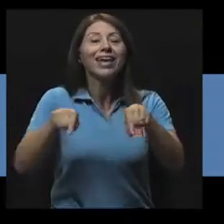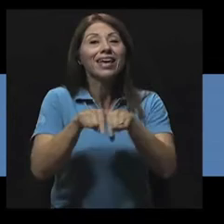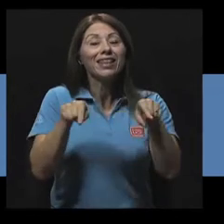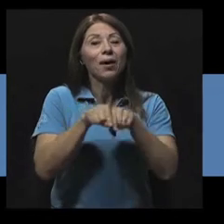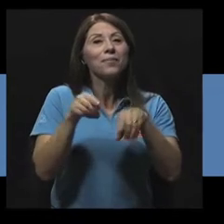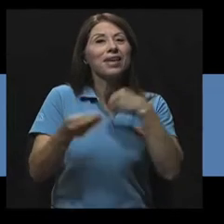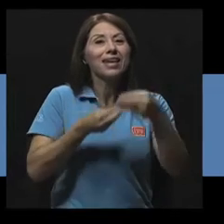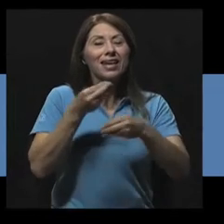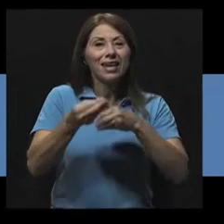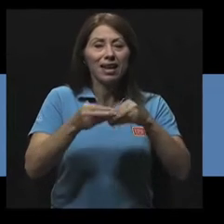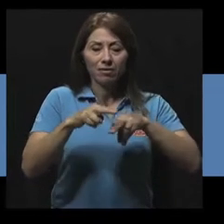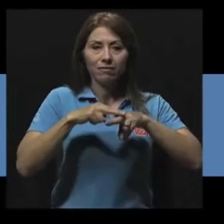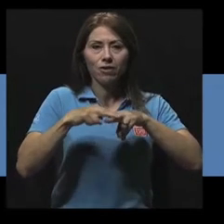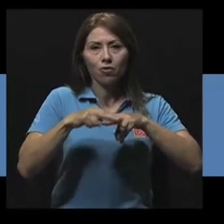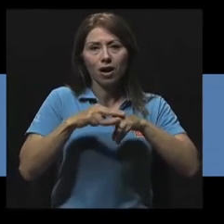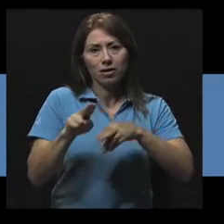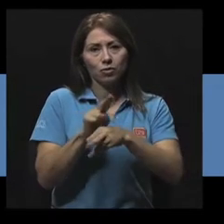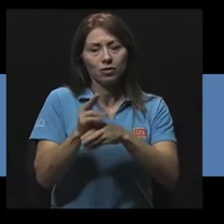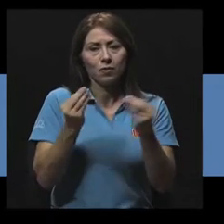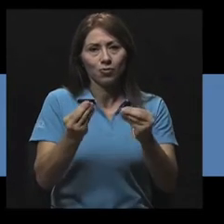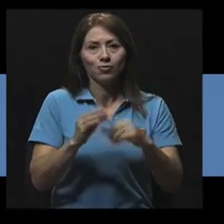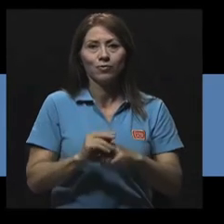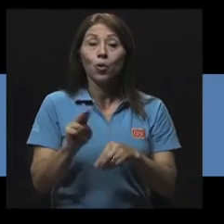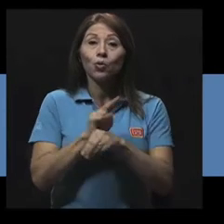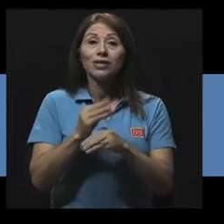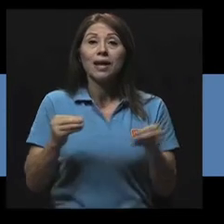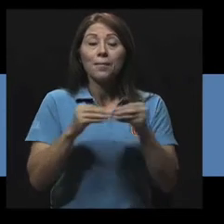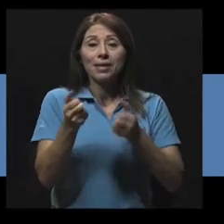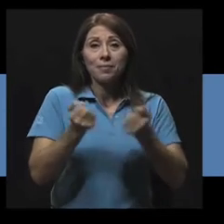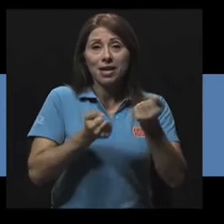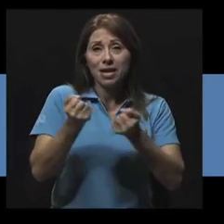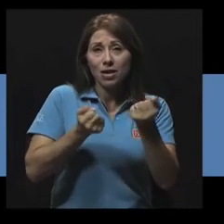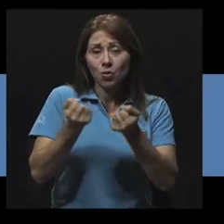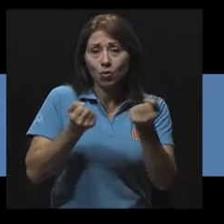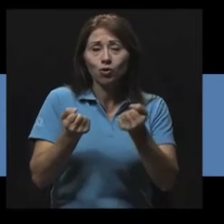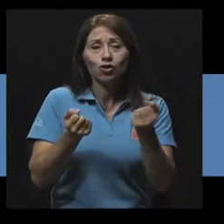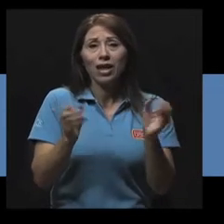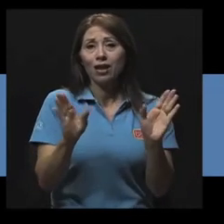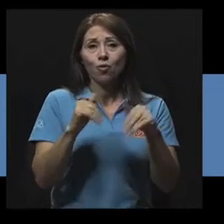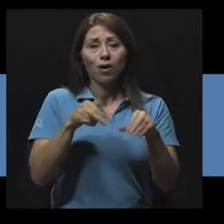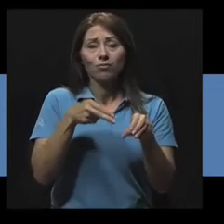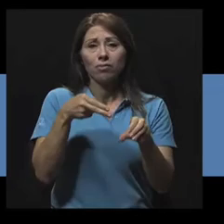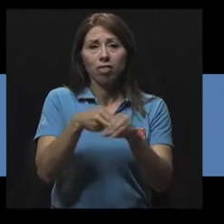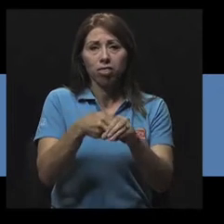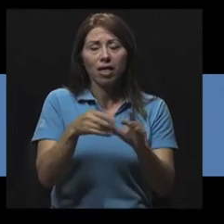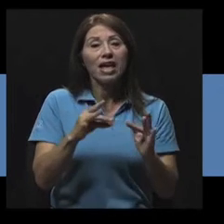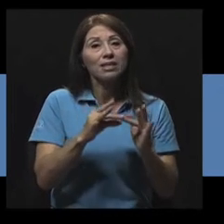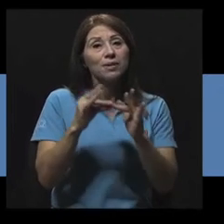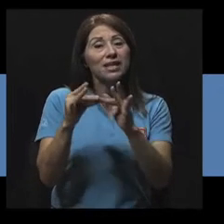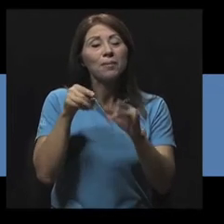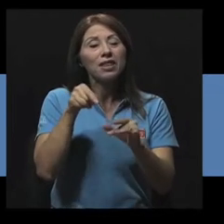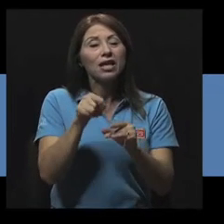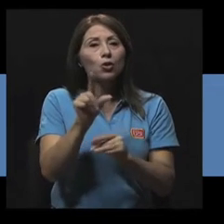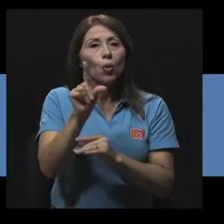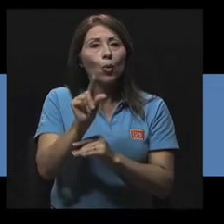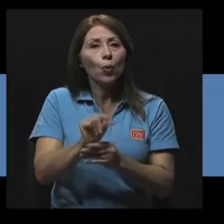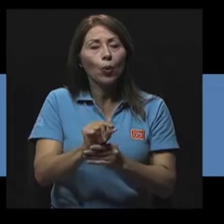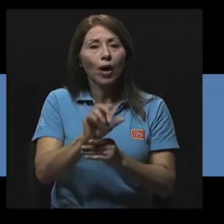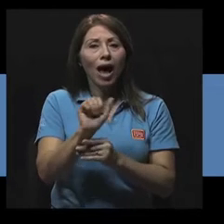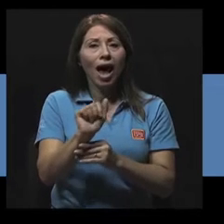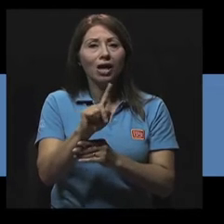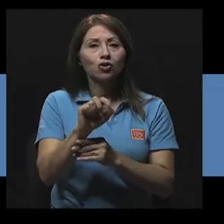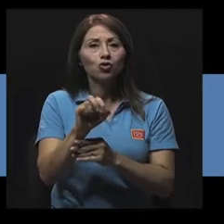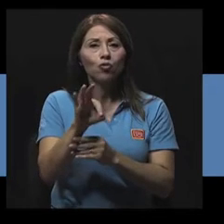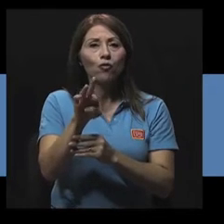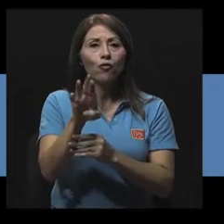ferrocarril. Utilizar más vehículos y combustibles de emisiones, especialmente combustibles con bajo contenido de azufre.